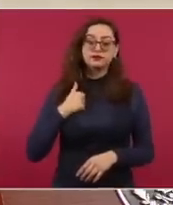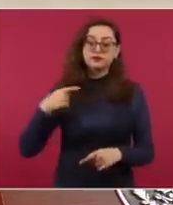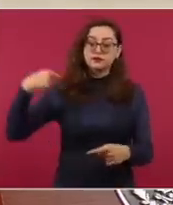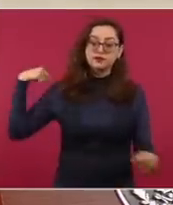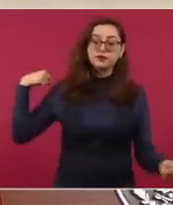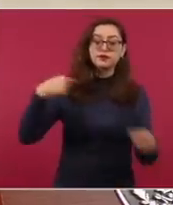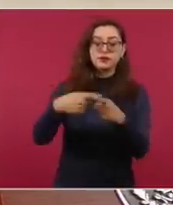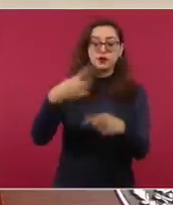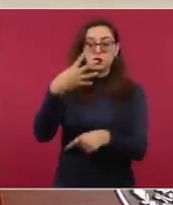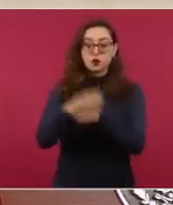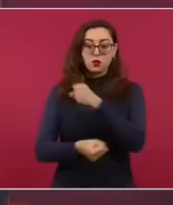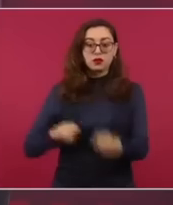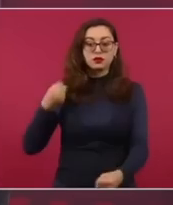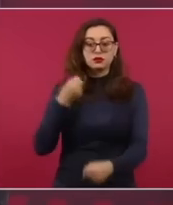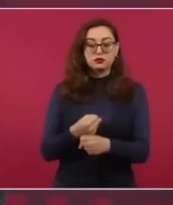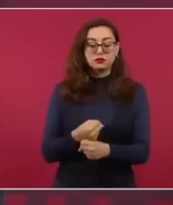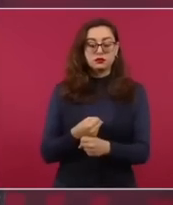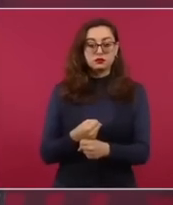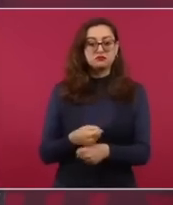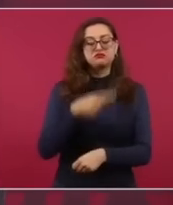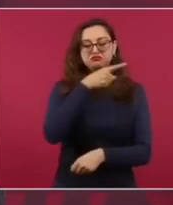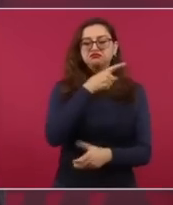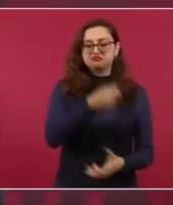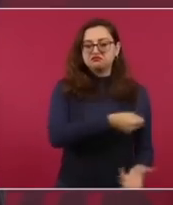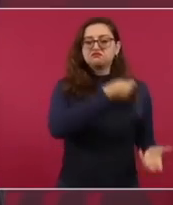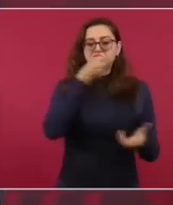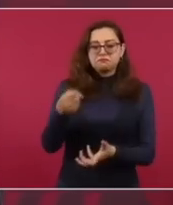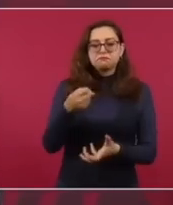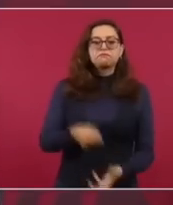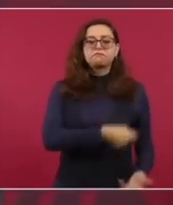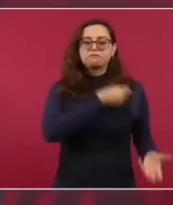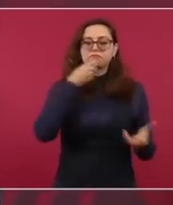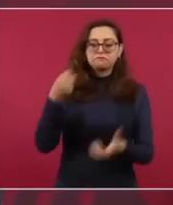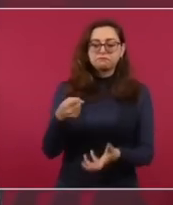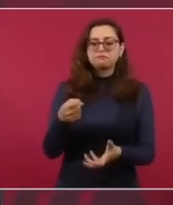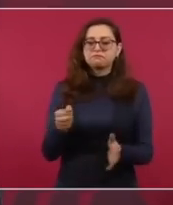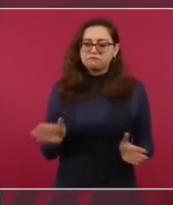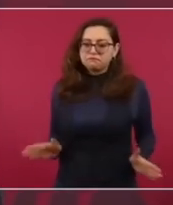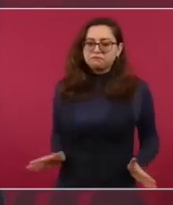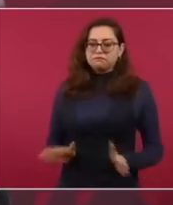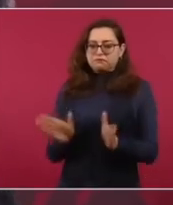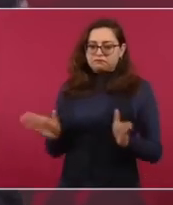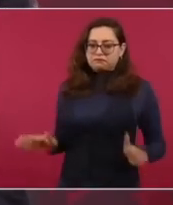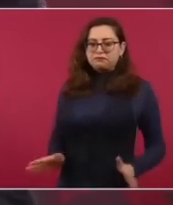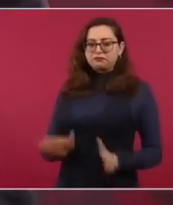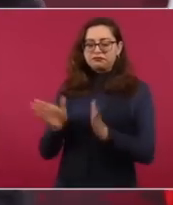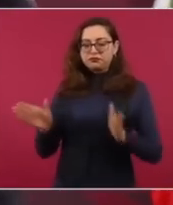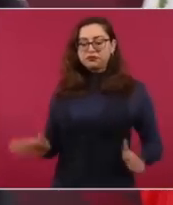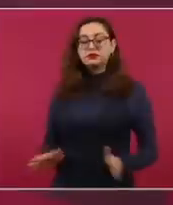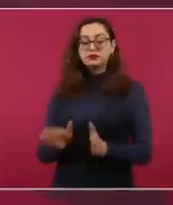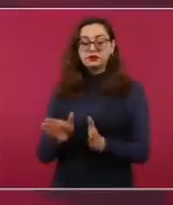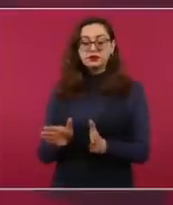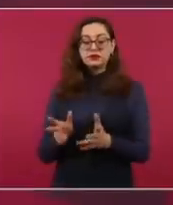ha habido incremento en la inversión extranjera. Es decir, es